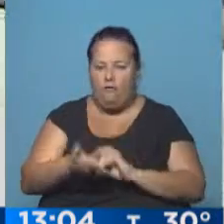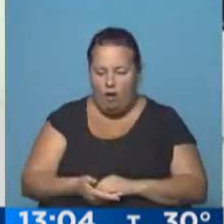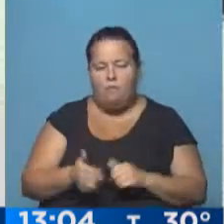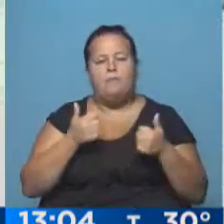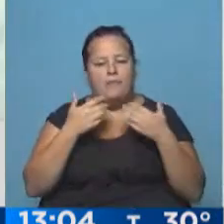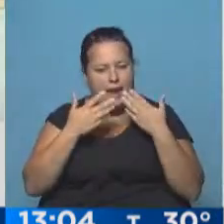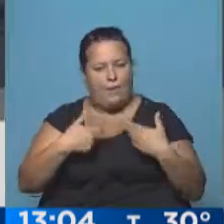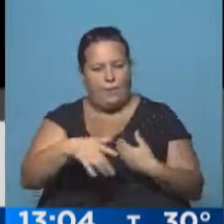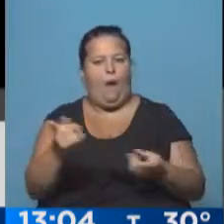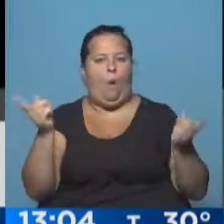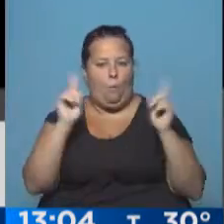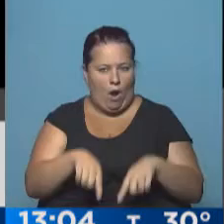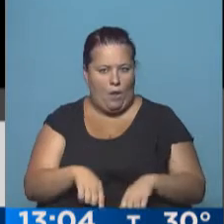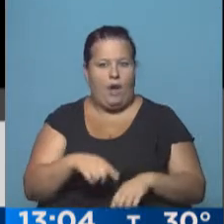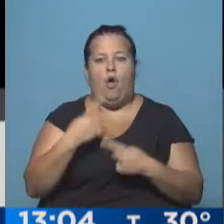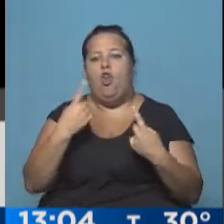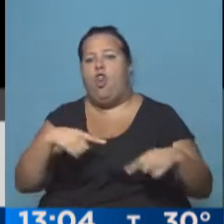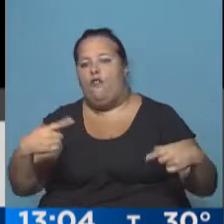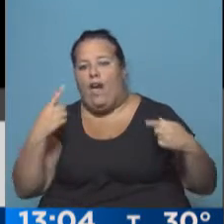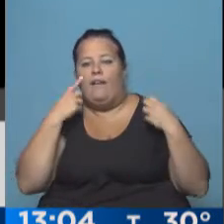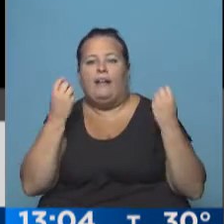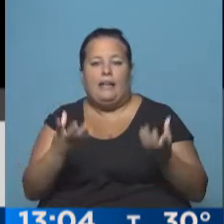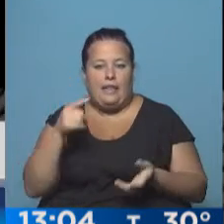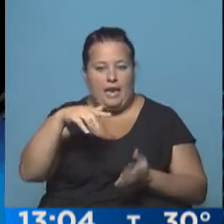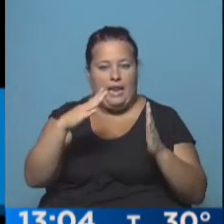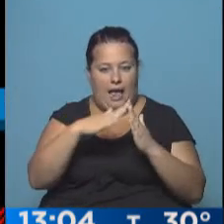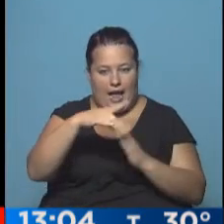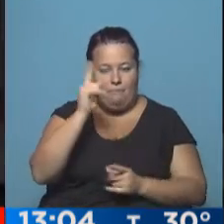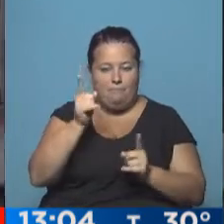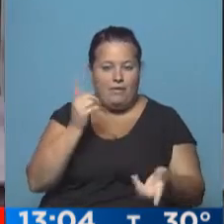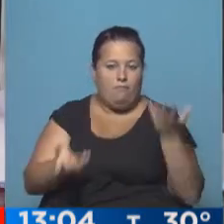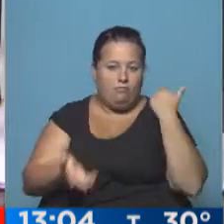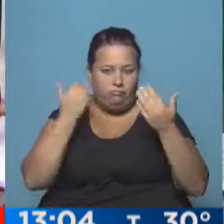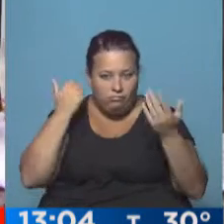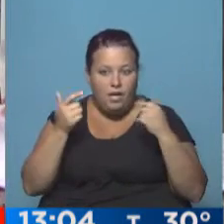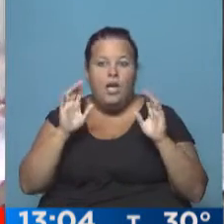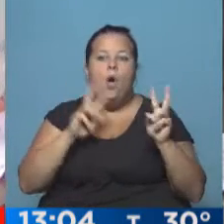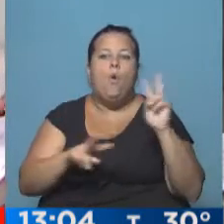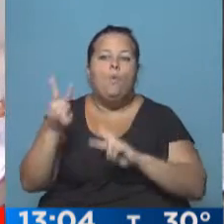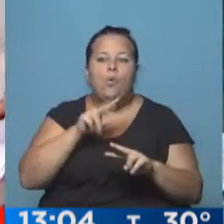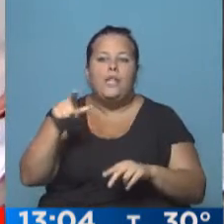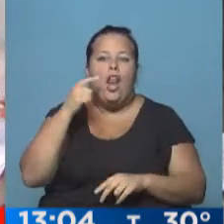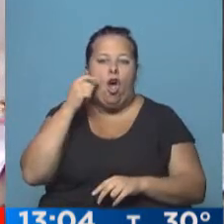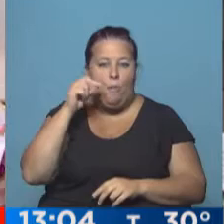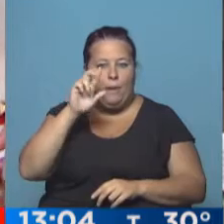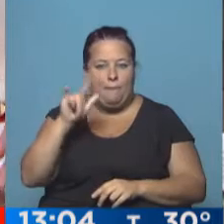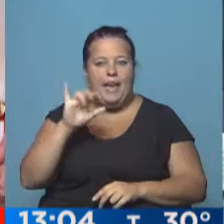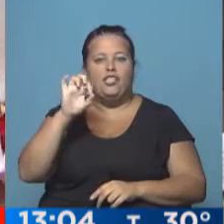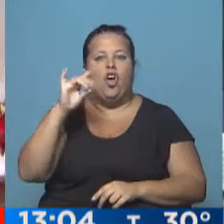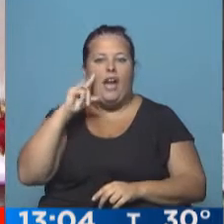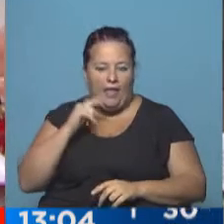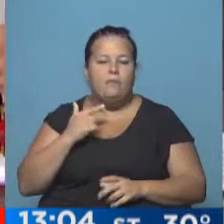Gracias Laura, volvemos en cualquier momento ante cualquier novedad en este lugar en el que se realizó un allanamiento buscando a Pérez Corradi. Bueno, con las